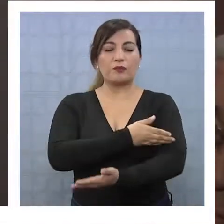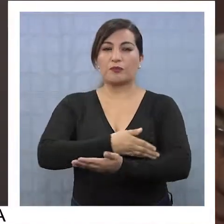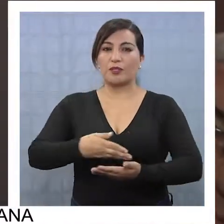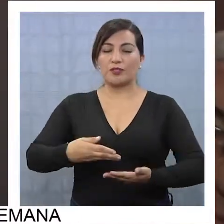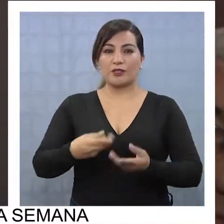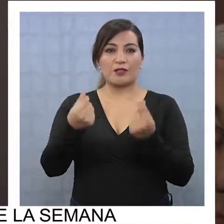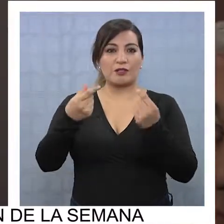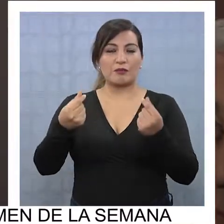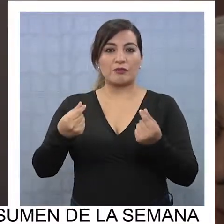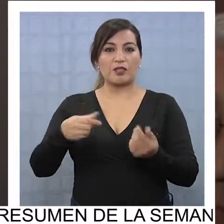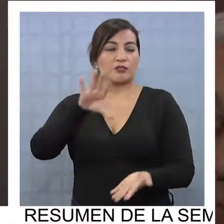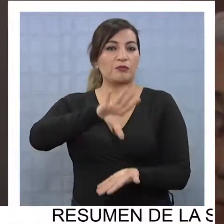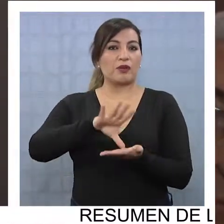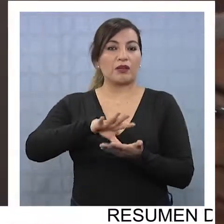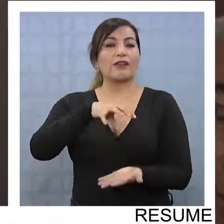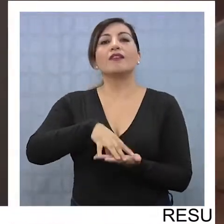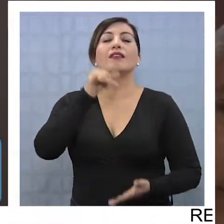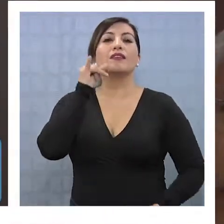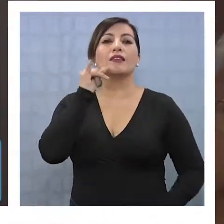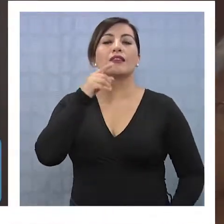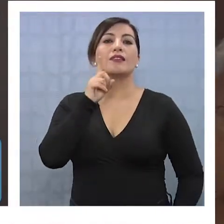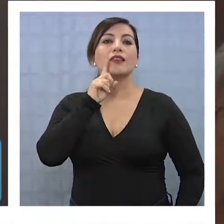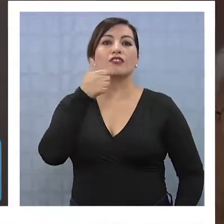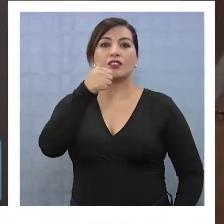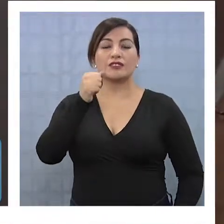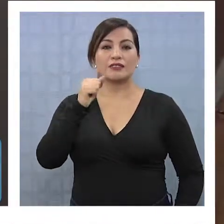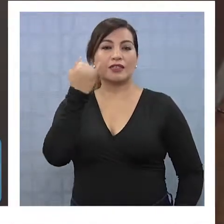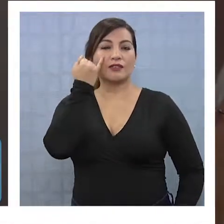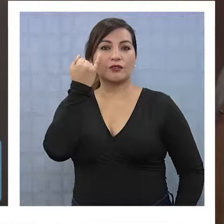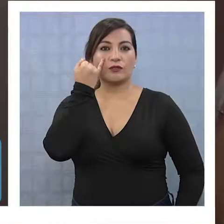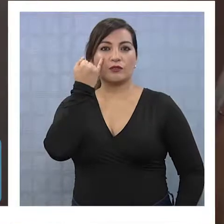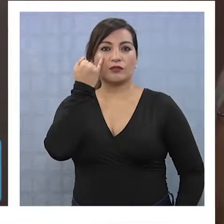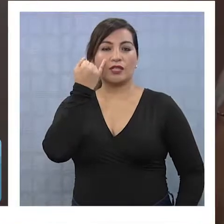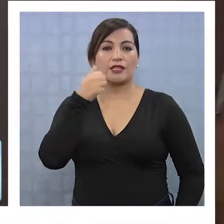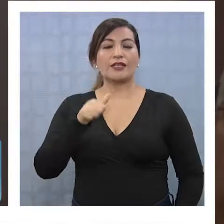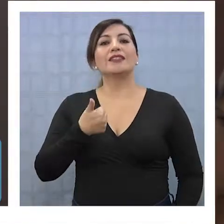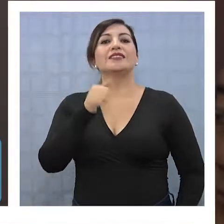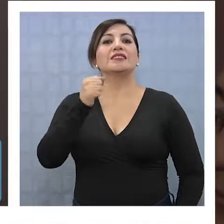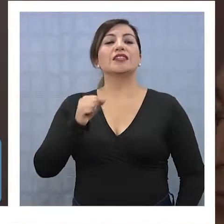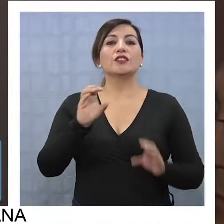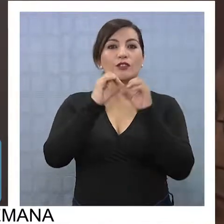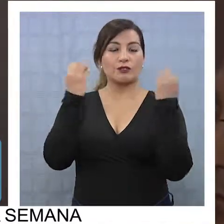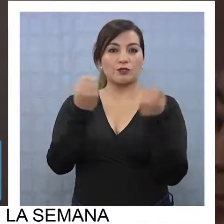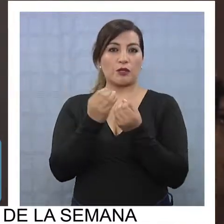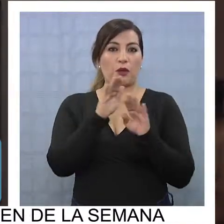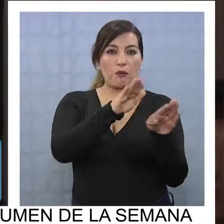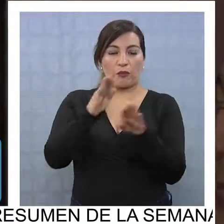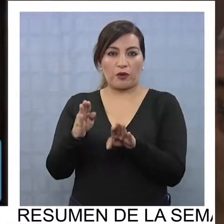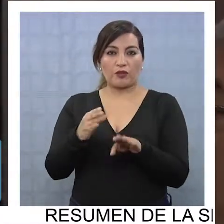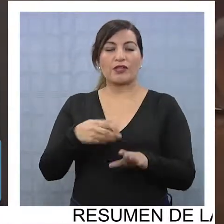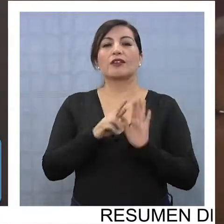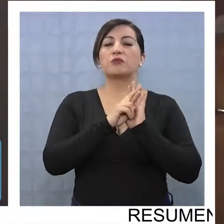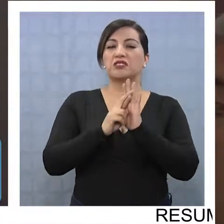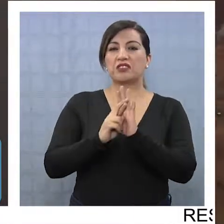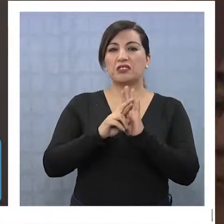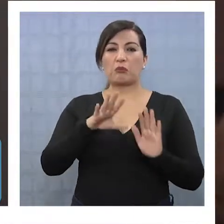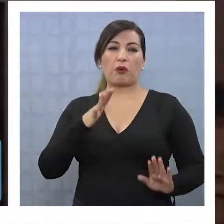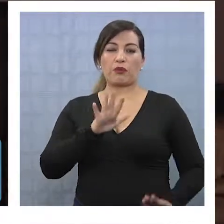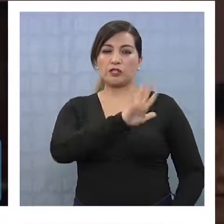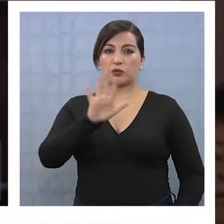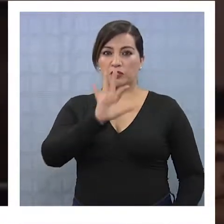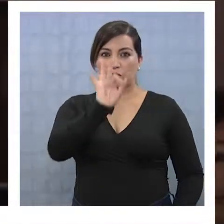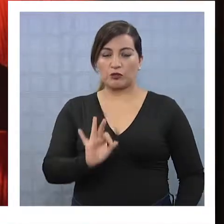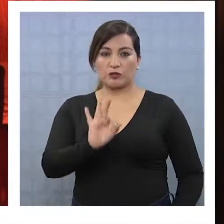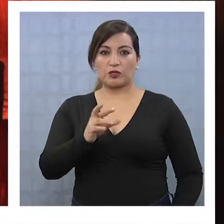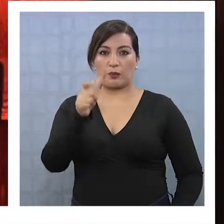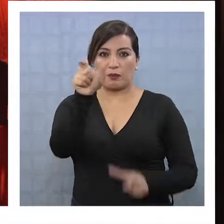4 mil millones de pesos a nivel país, nosotros acá en la región tenemos 60 instituciones, o 60 organizaciones beneficiadas que representan